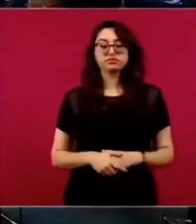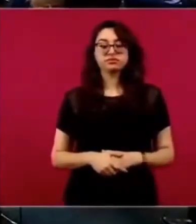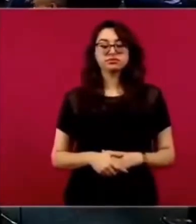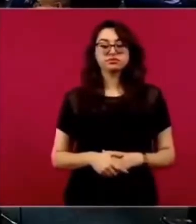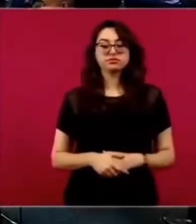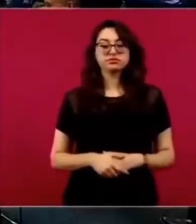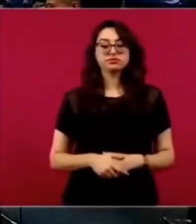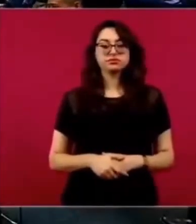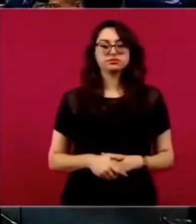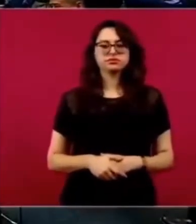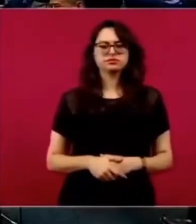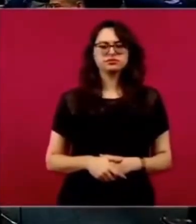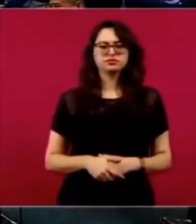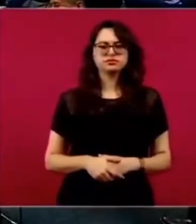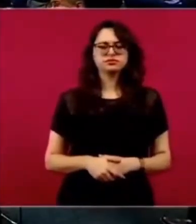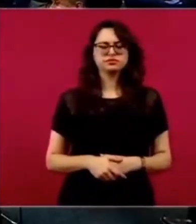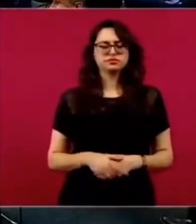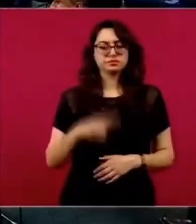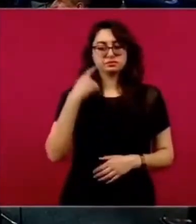Ahí está, mire.